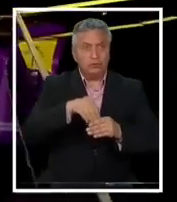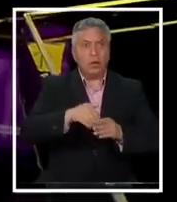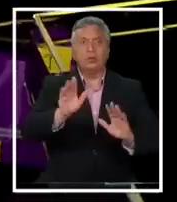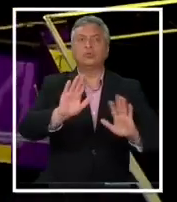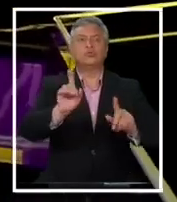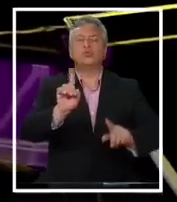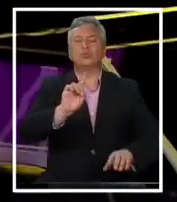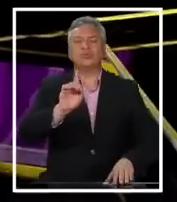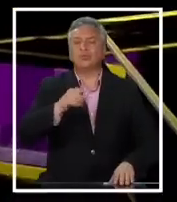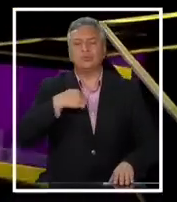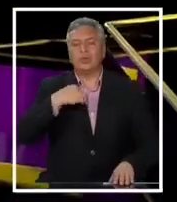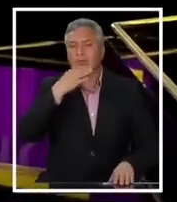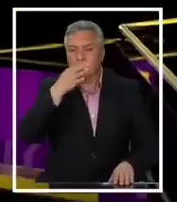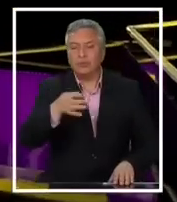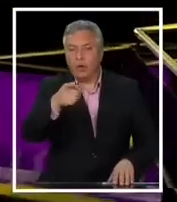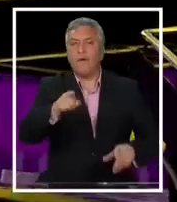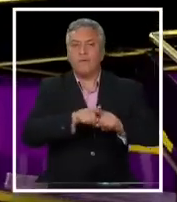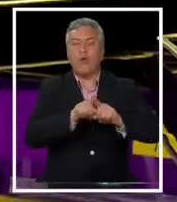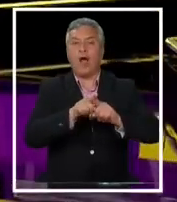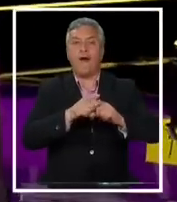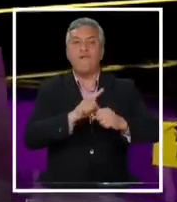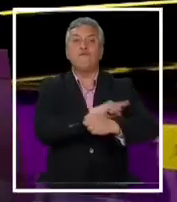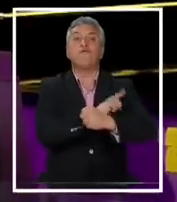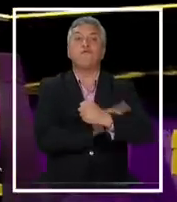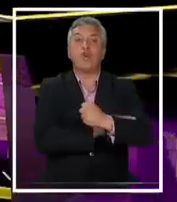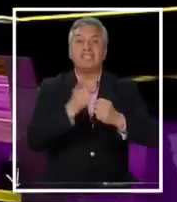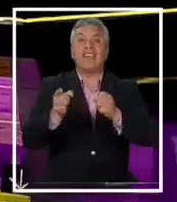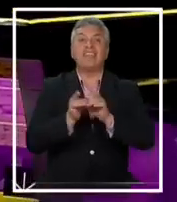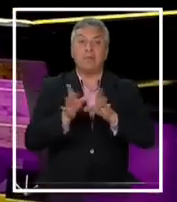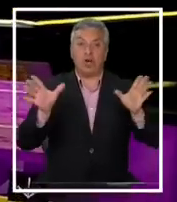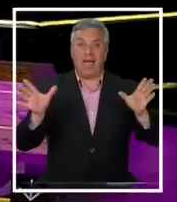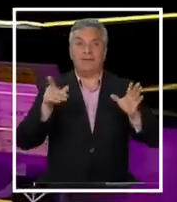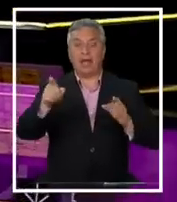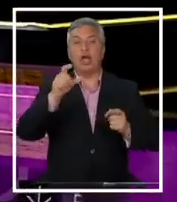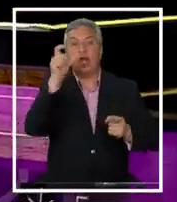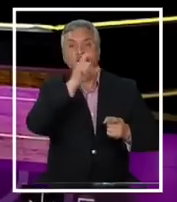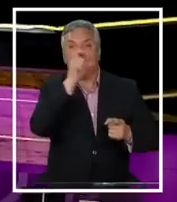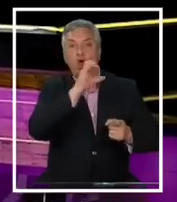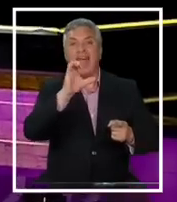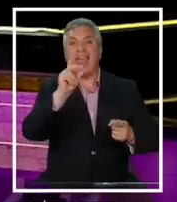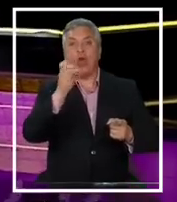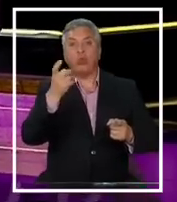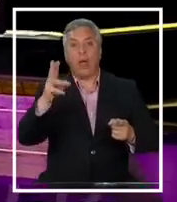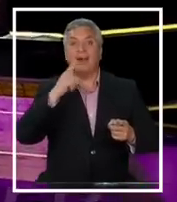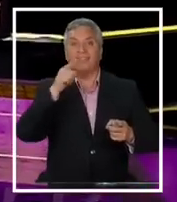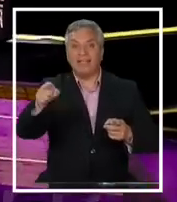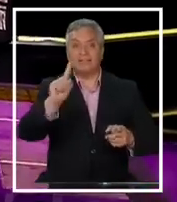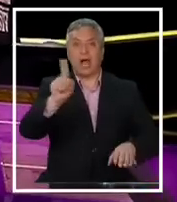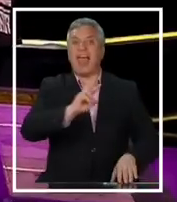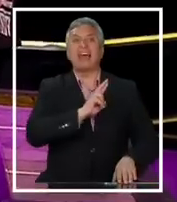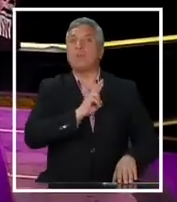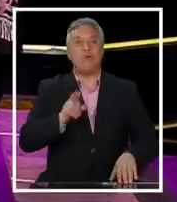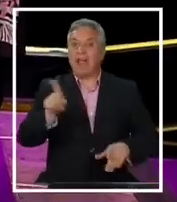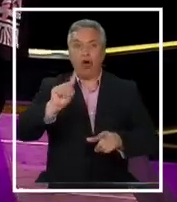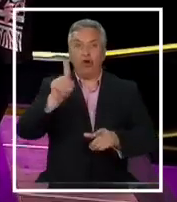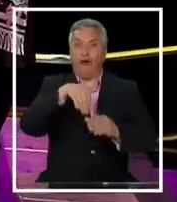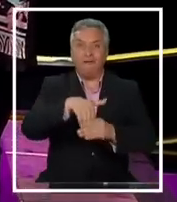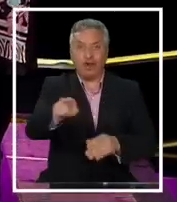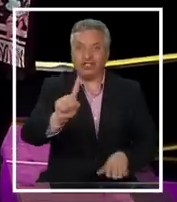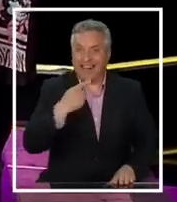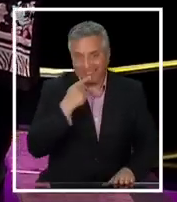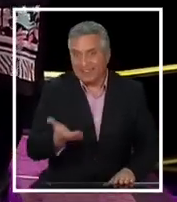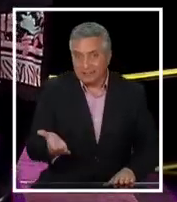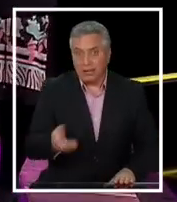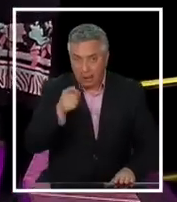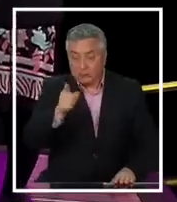refiero a que los que son de fuerzas democráticas, para dejar fuera el Rojo Edwards, que es el único republicano que tú dices que no va a votar, nos da suficiente... ¿Y sus